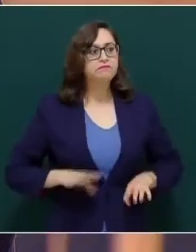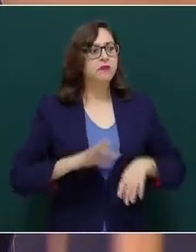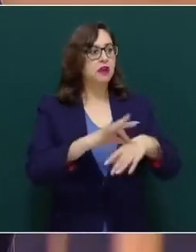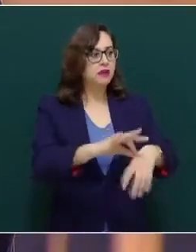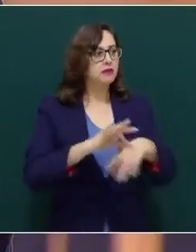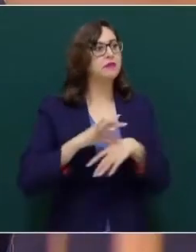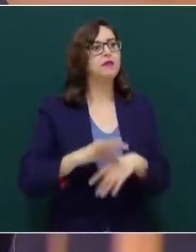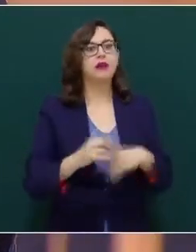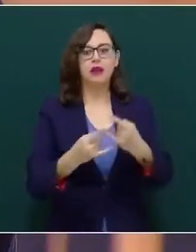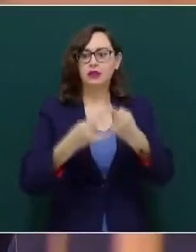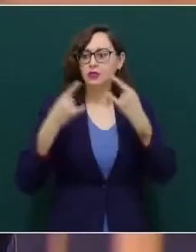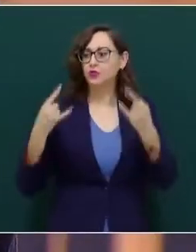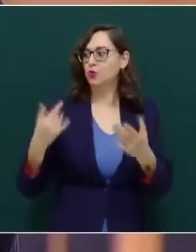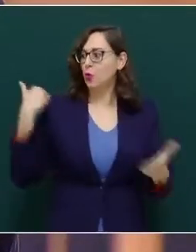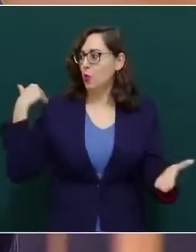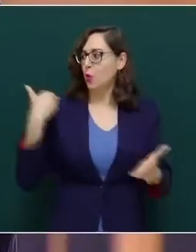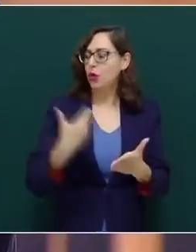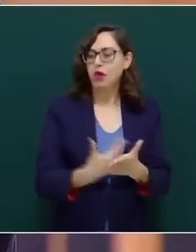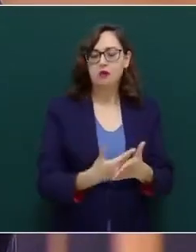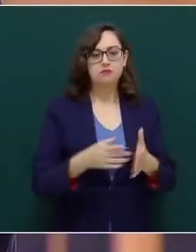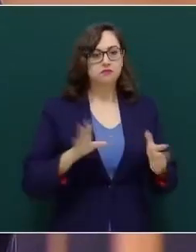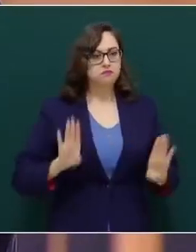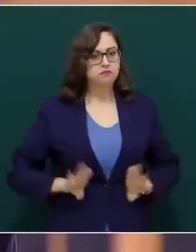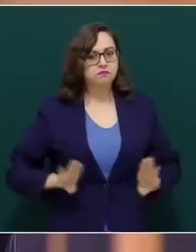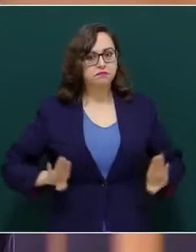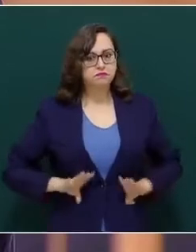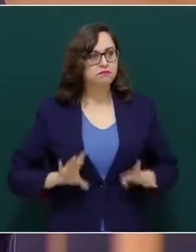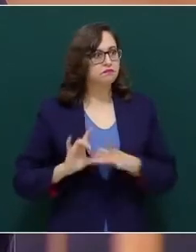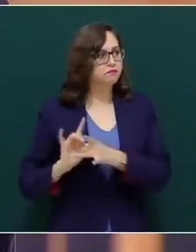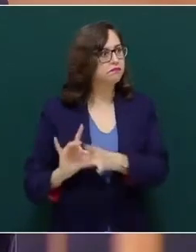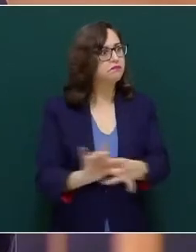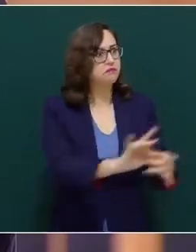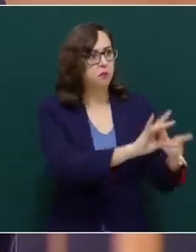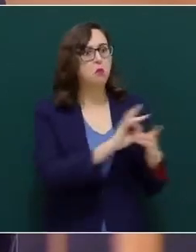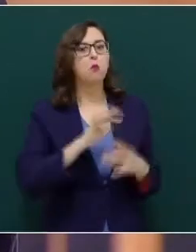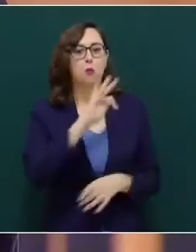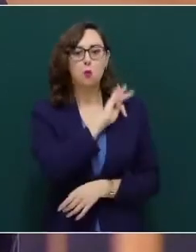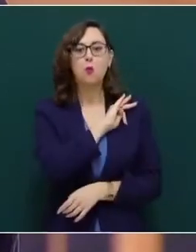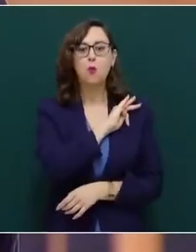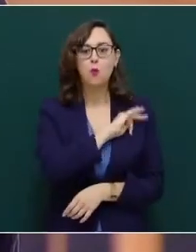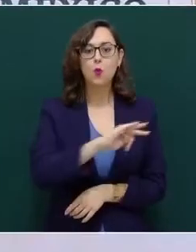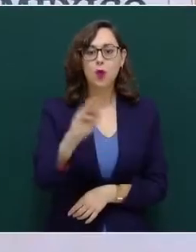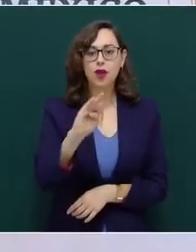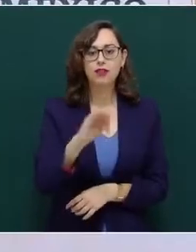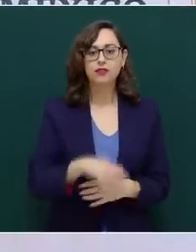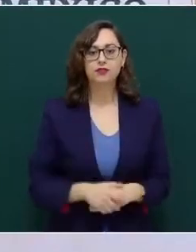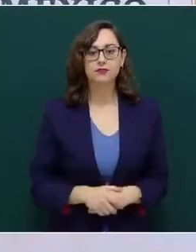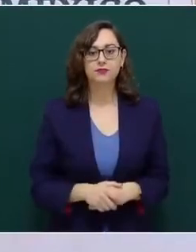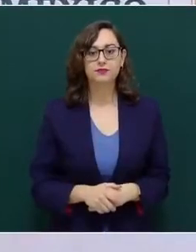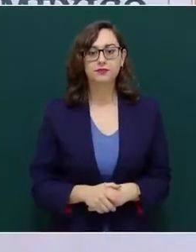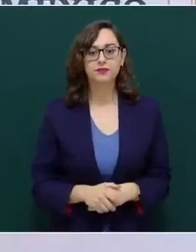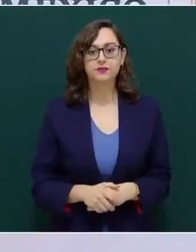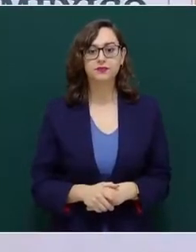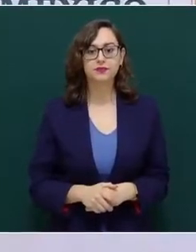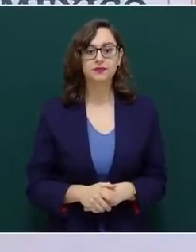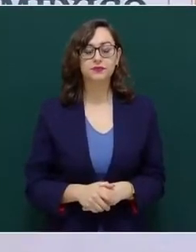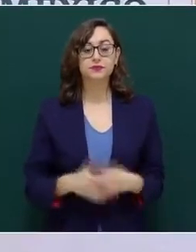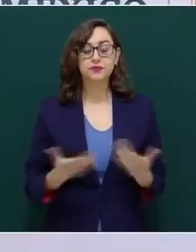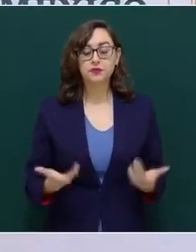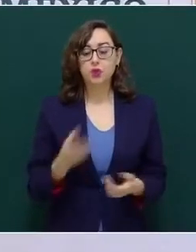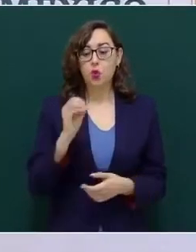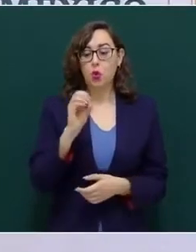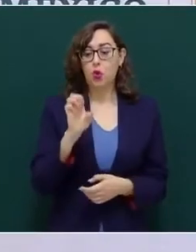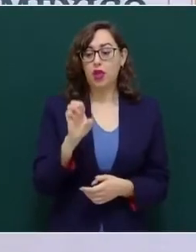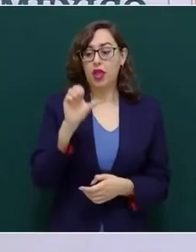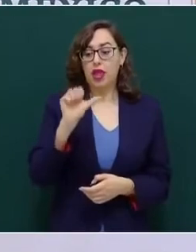En ese espíritu no debe descartarse la sustitución de la OEA